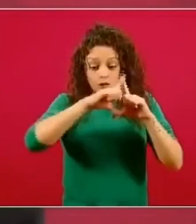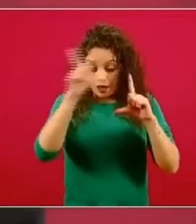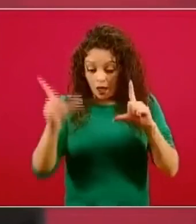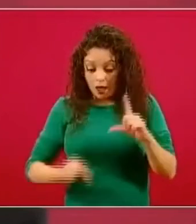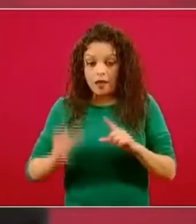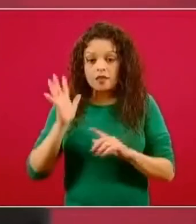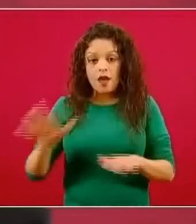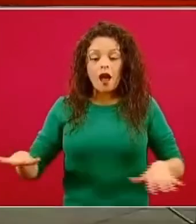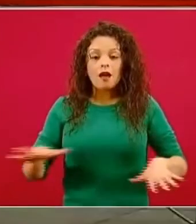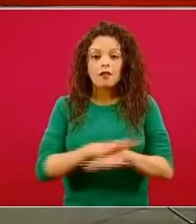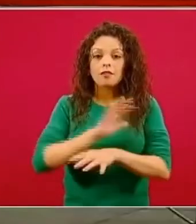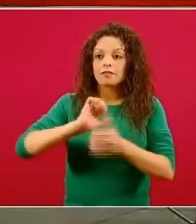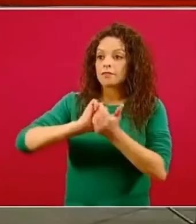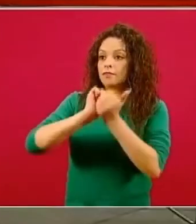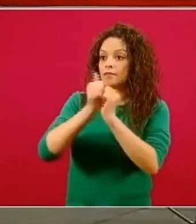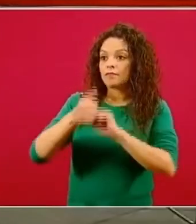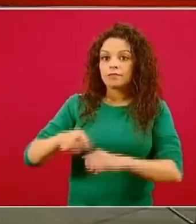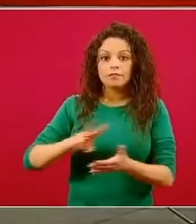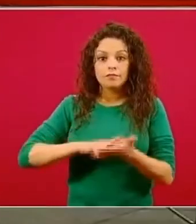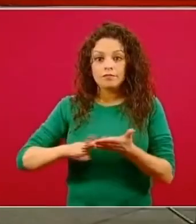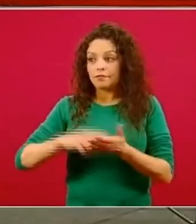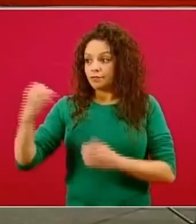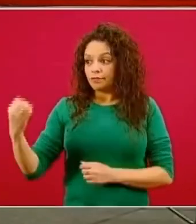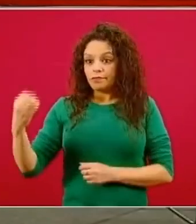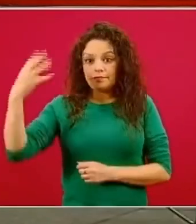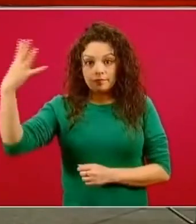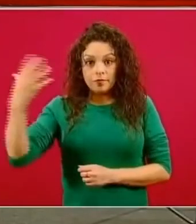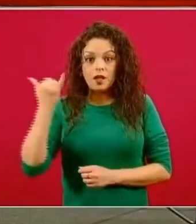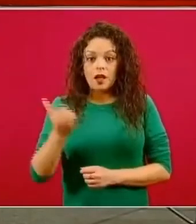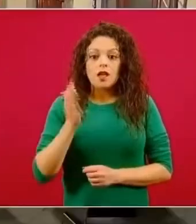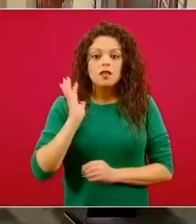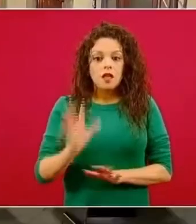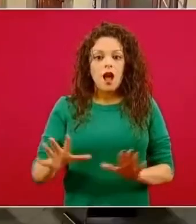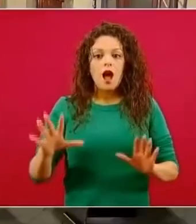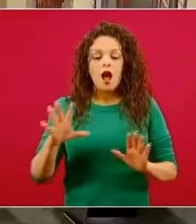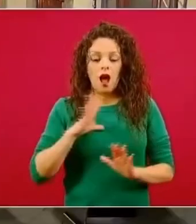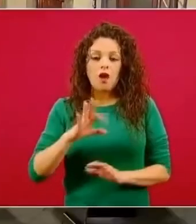se haya decidido abrir las clases y tengamos la educación presencial.